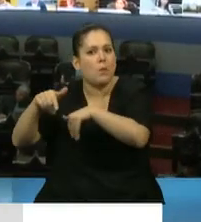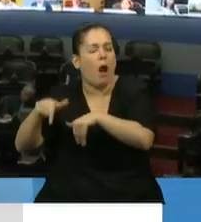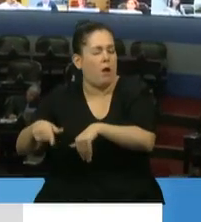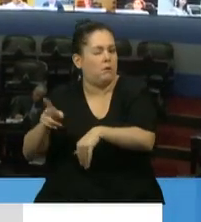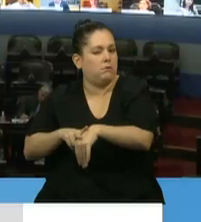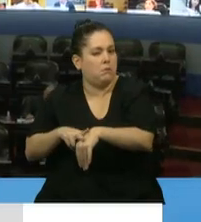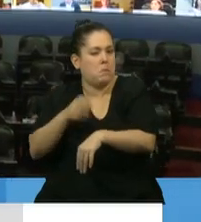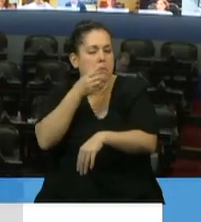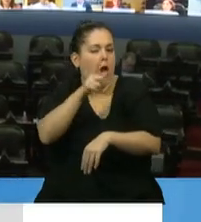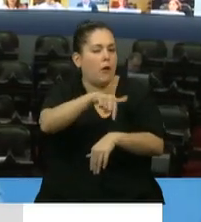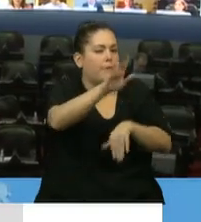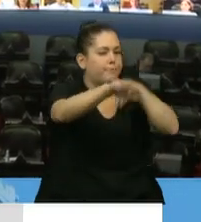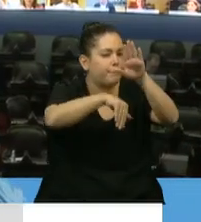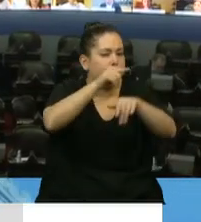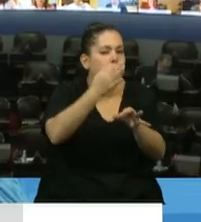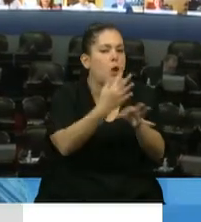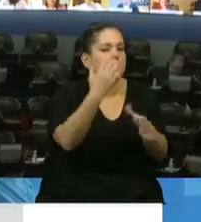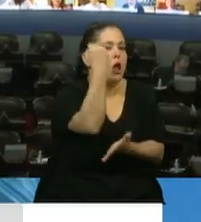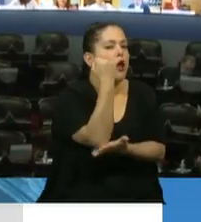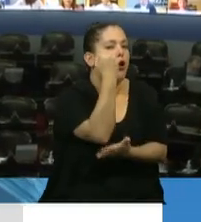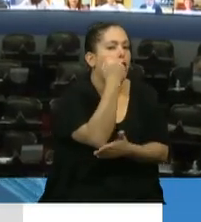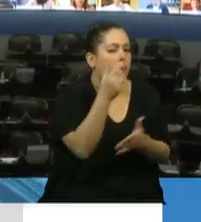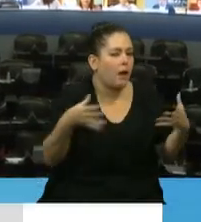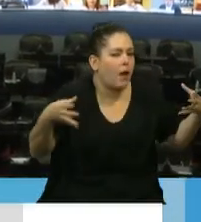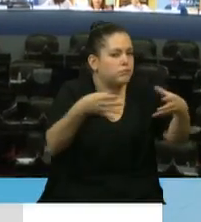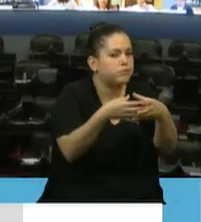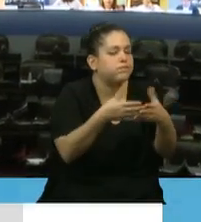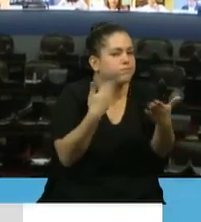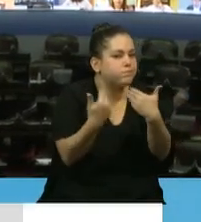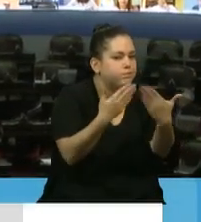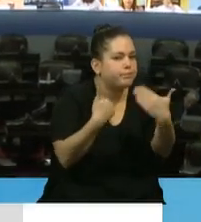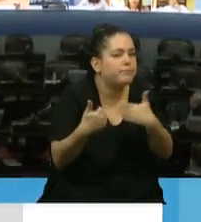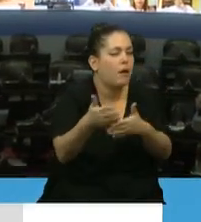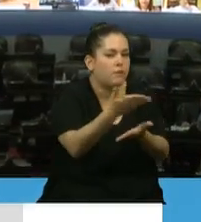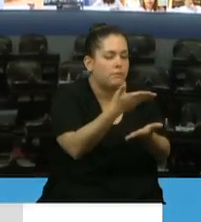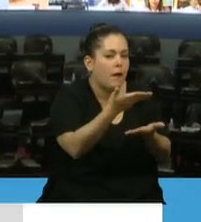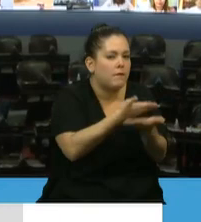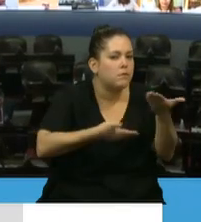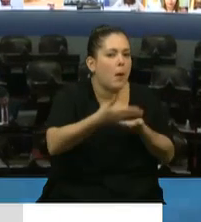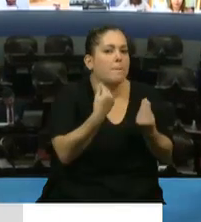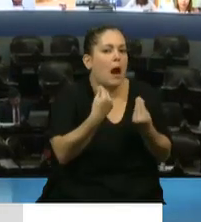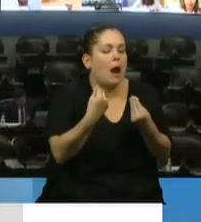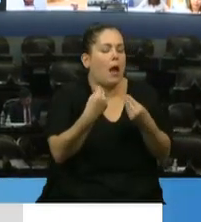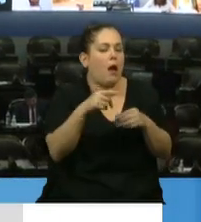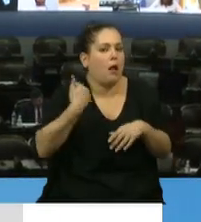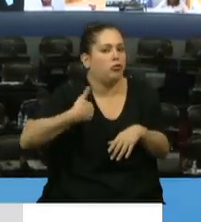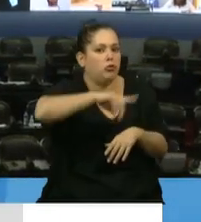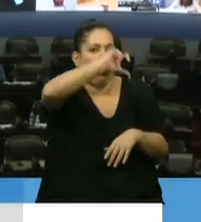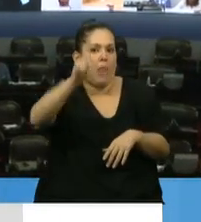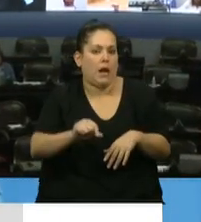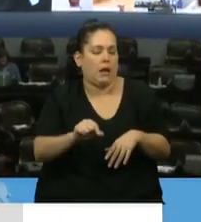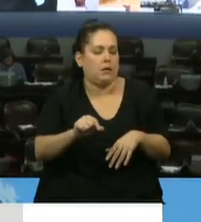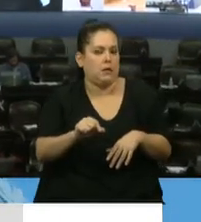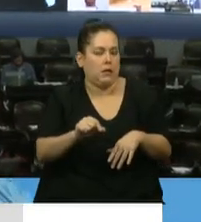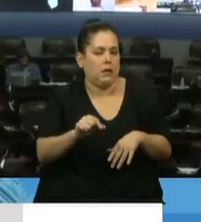economistas que tenemos en nuestro país para que lleguen esas medidas a todo el territorio de la nación argentina. Y digo a todo el